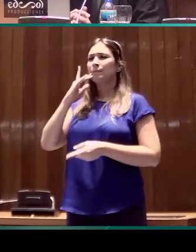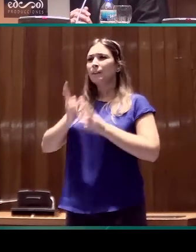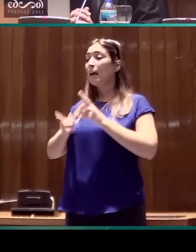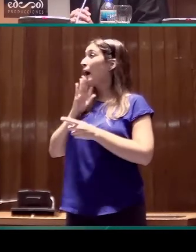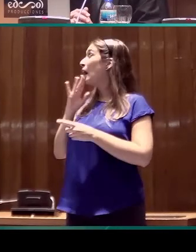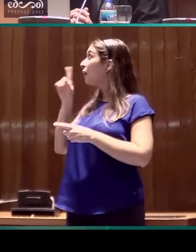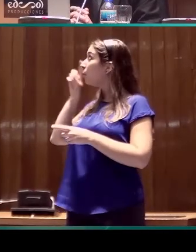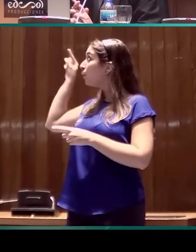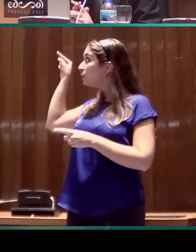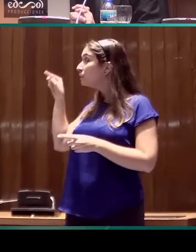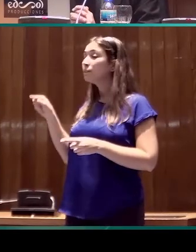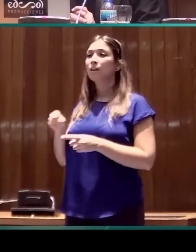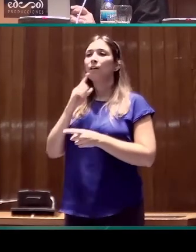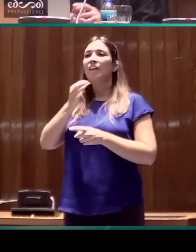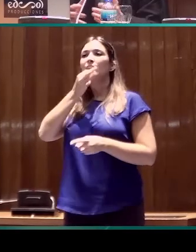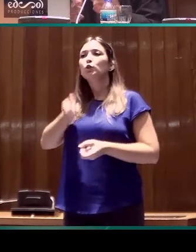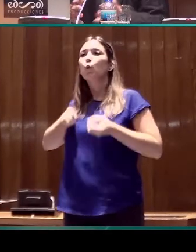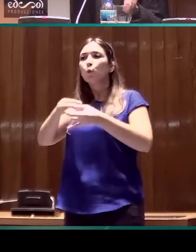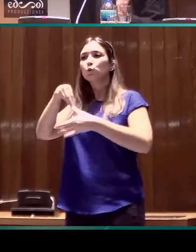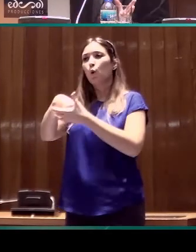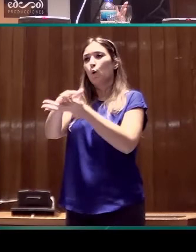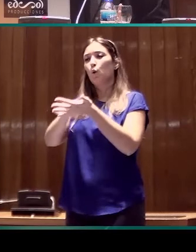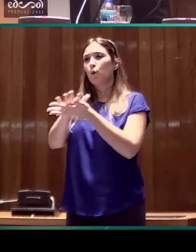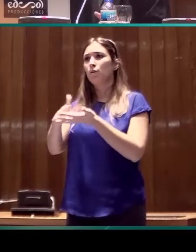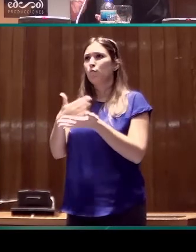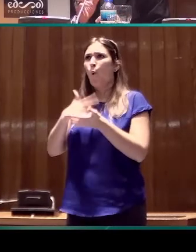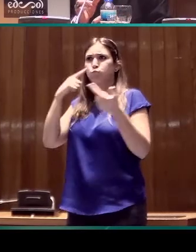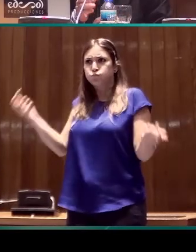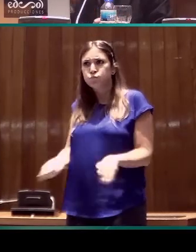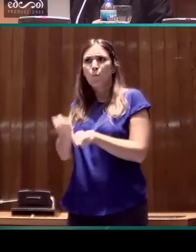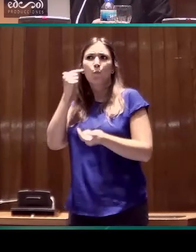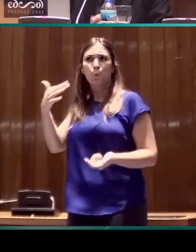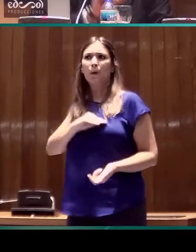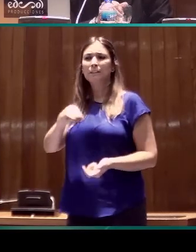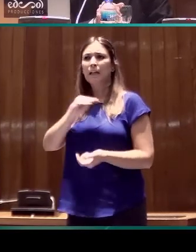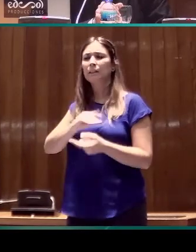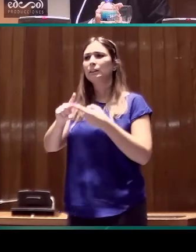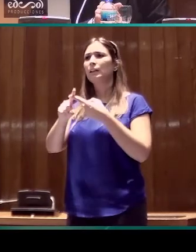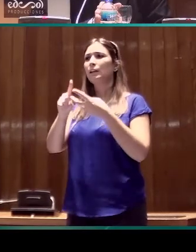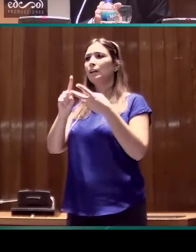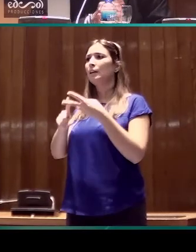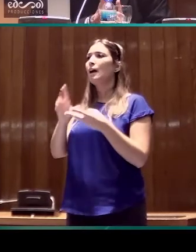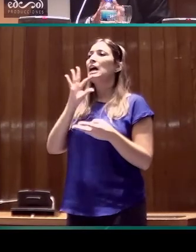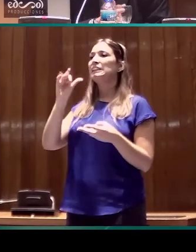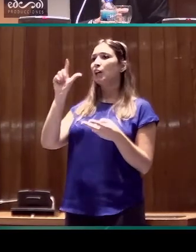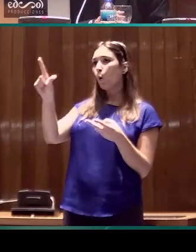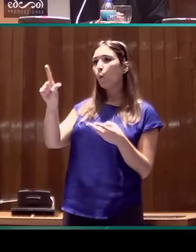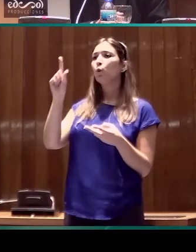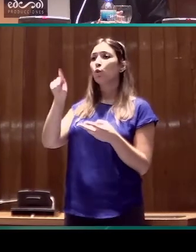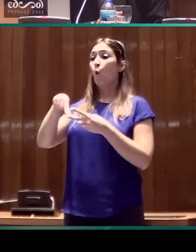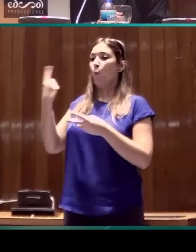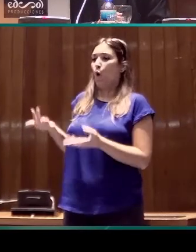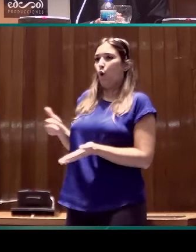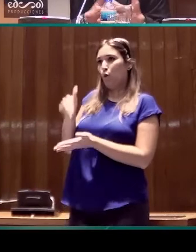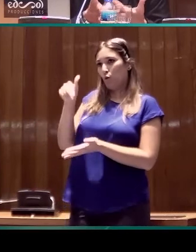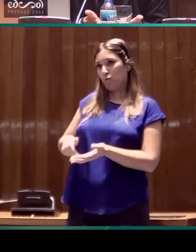el de marcadores del discurso en la lengua de signos española porque se ha hecho muy popular. De Saúl Villameriel García, que estará luego aquí.